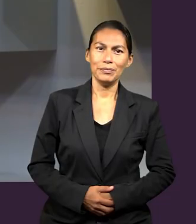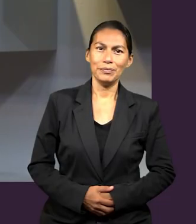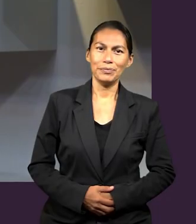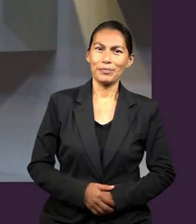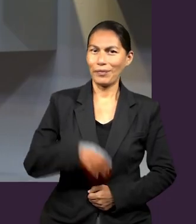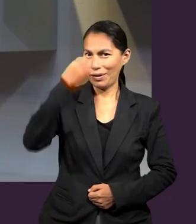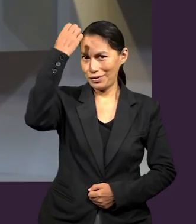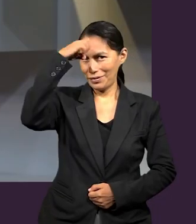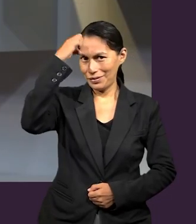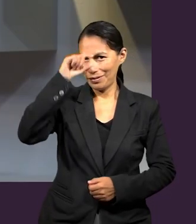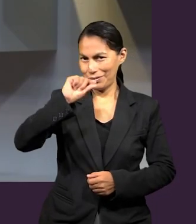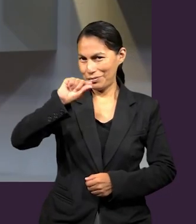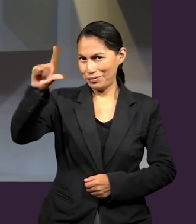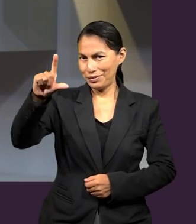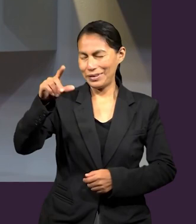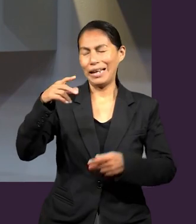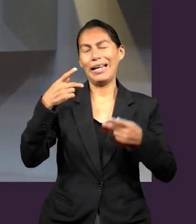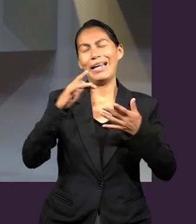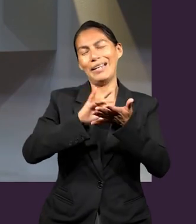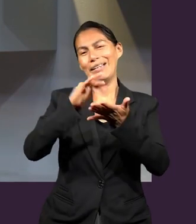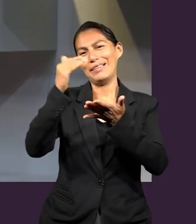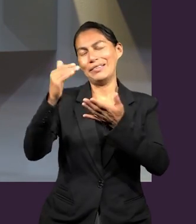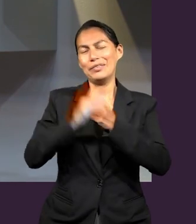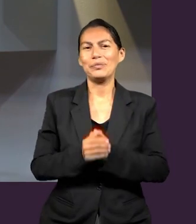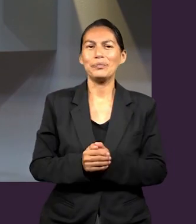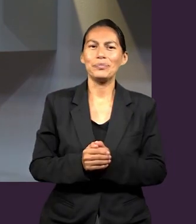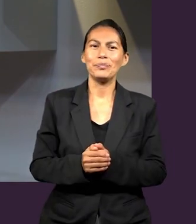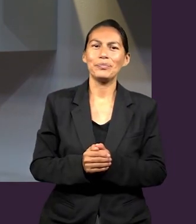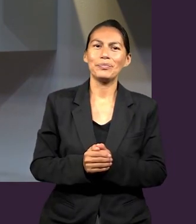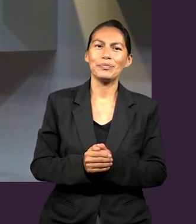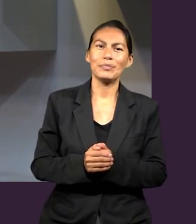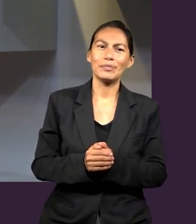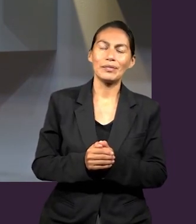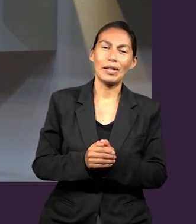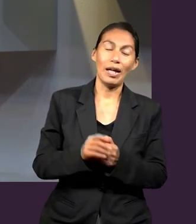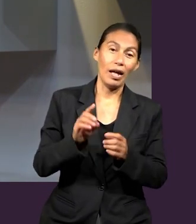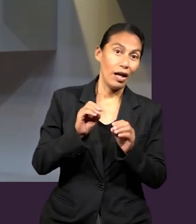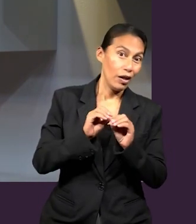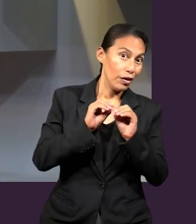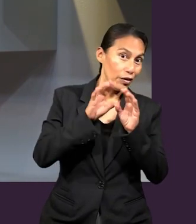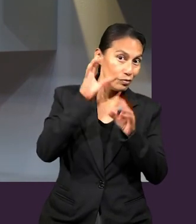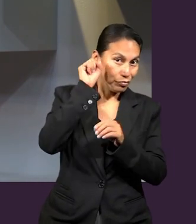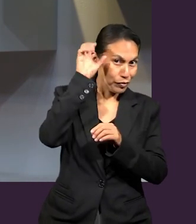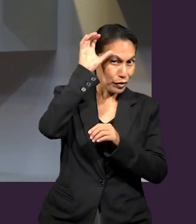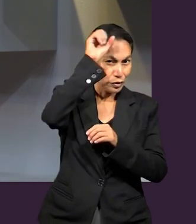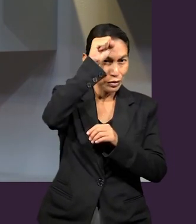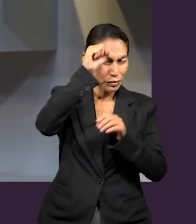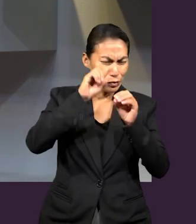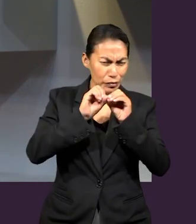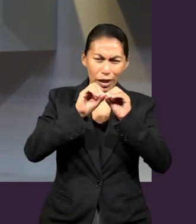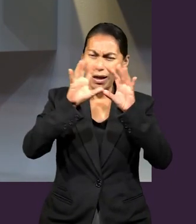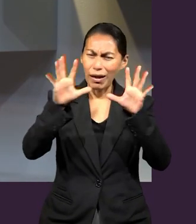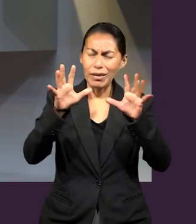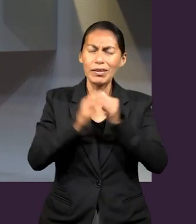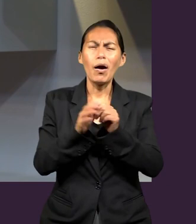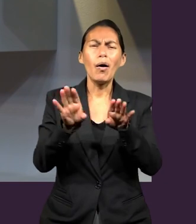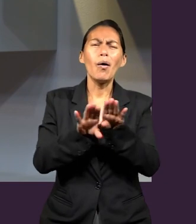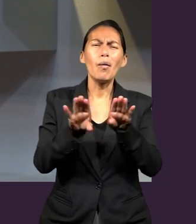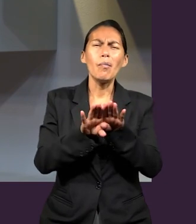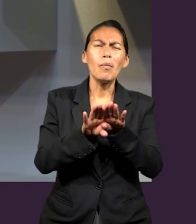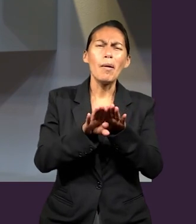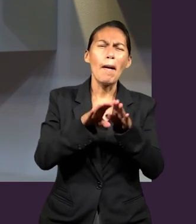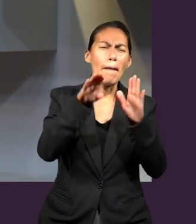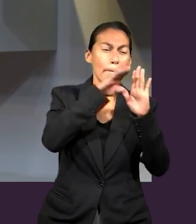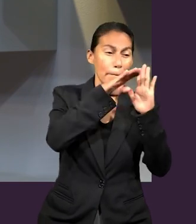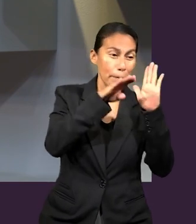Agradecemos al experto por compartir con nosotros y aclarar. El concepto de cómo los mandatos